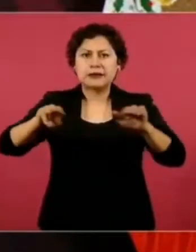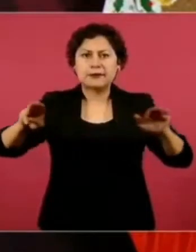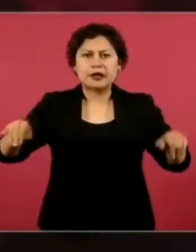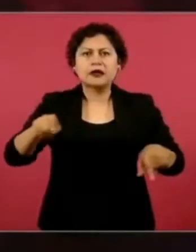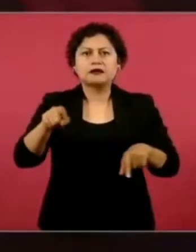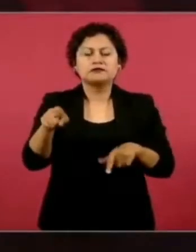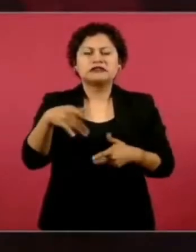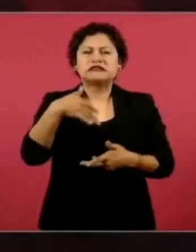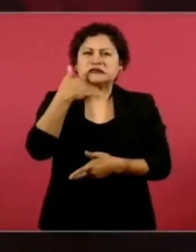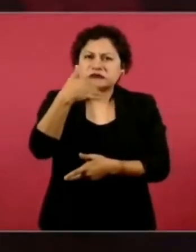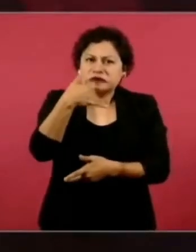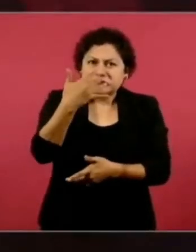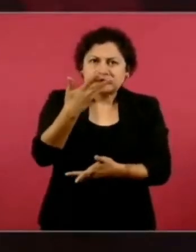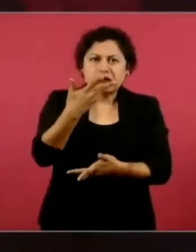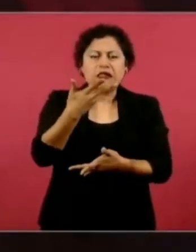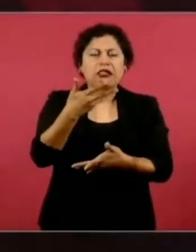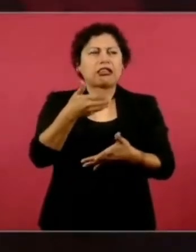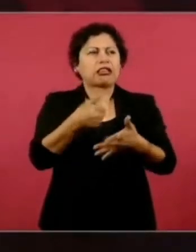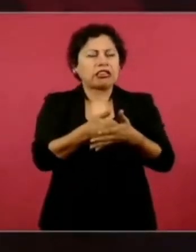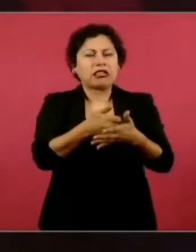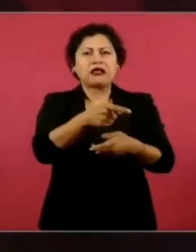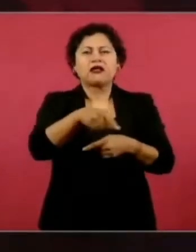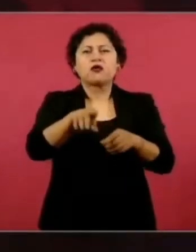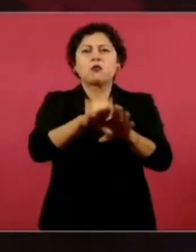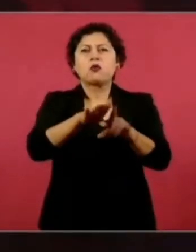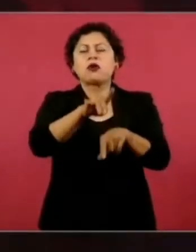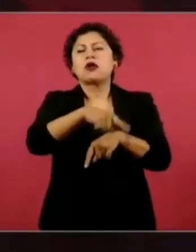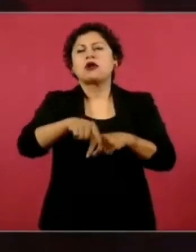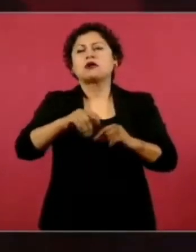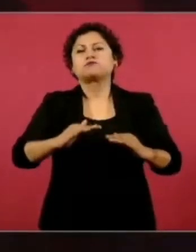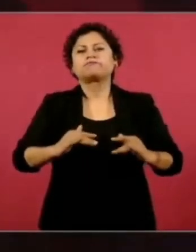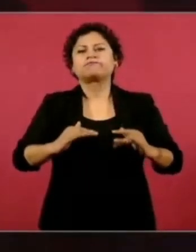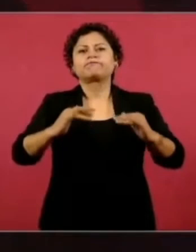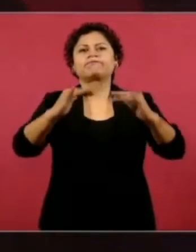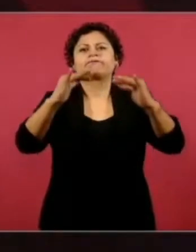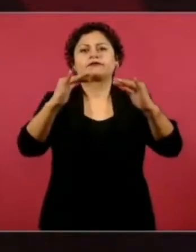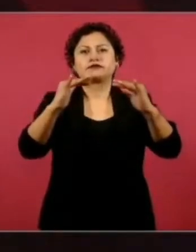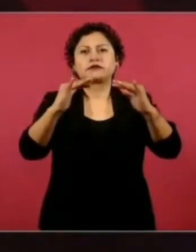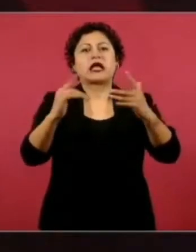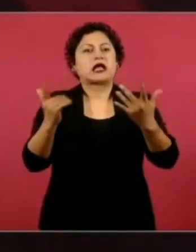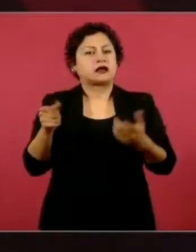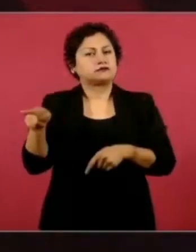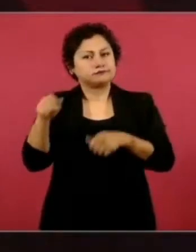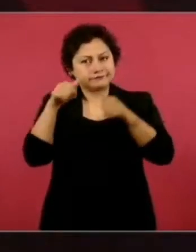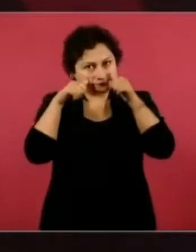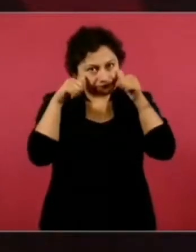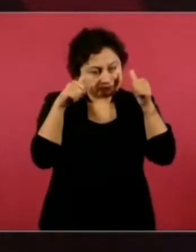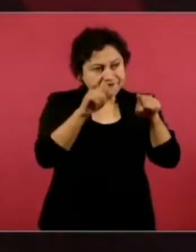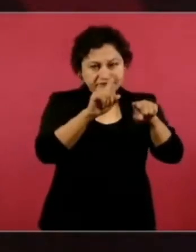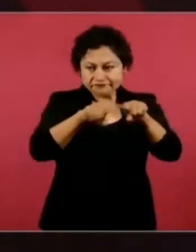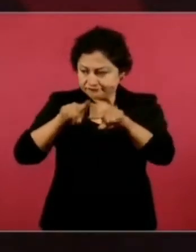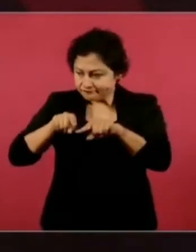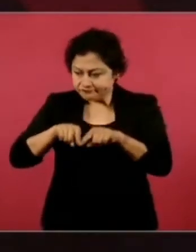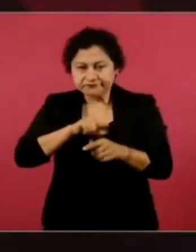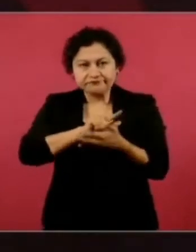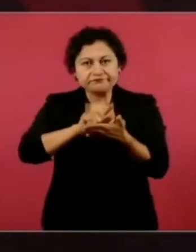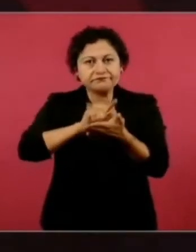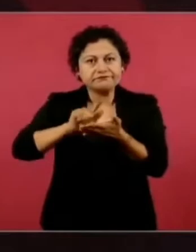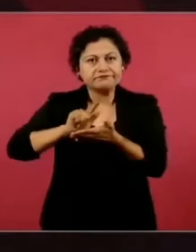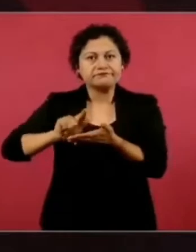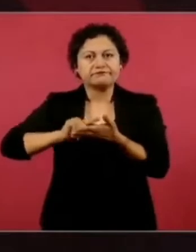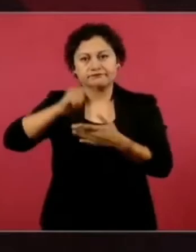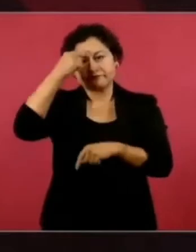esto no se hacía como ahora desde hace